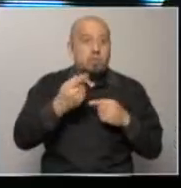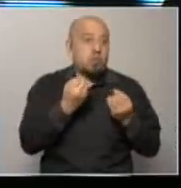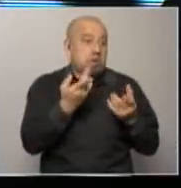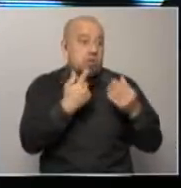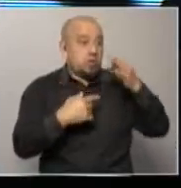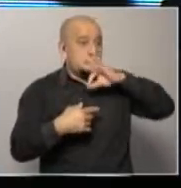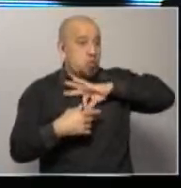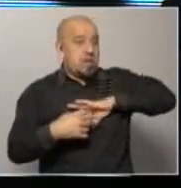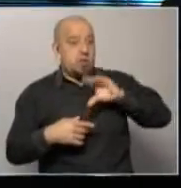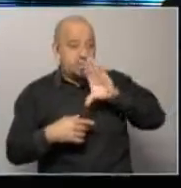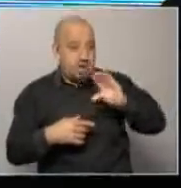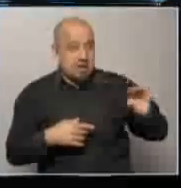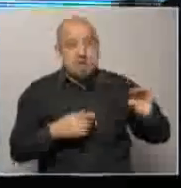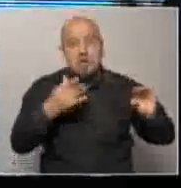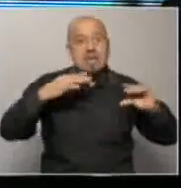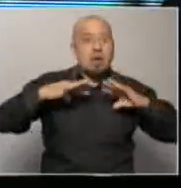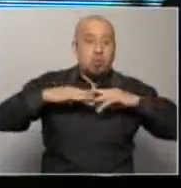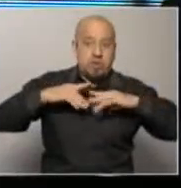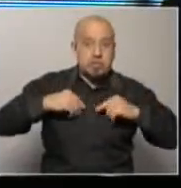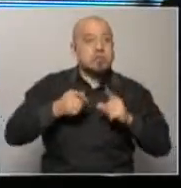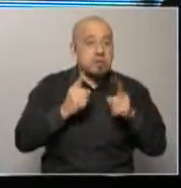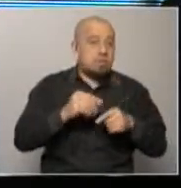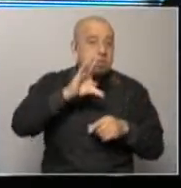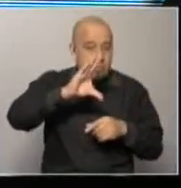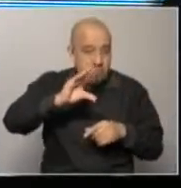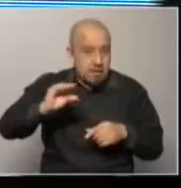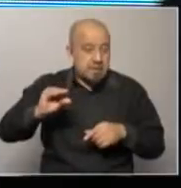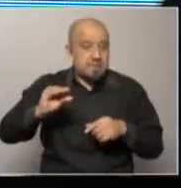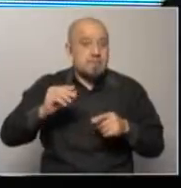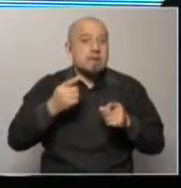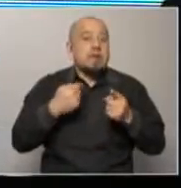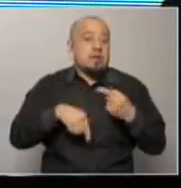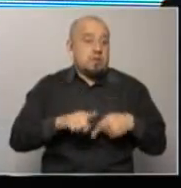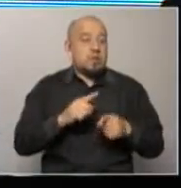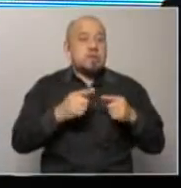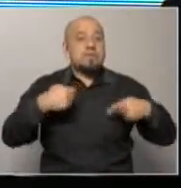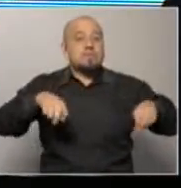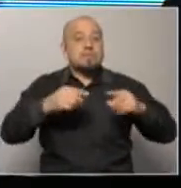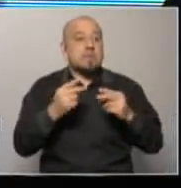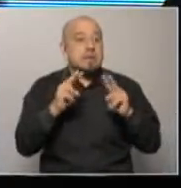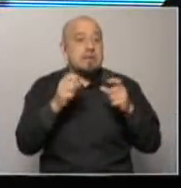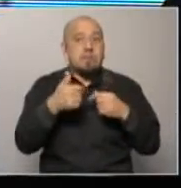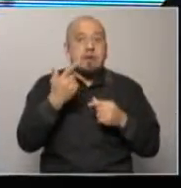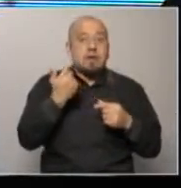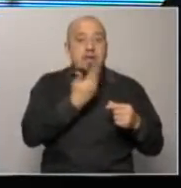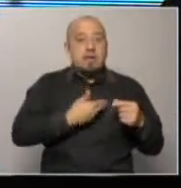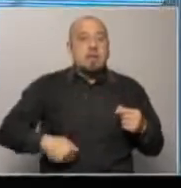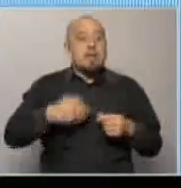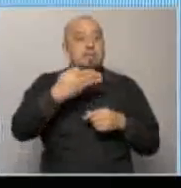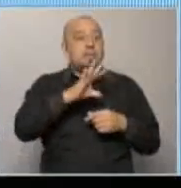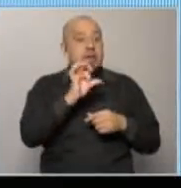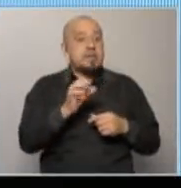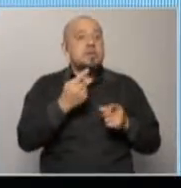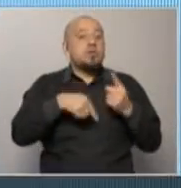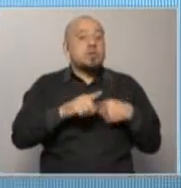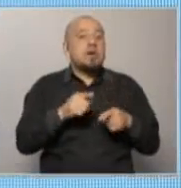nominales bajan las jubilaciones y eso, digamos, saca presión sobre las transferencias del gobierno central al BPS, en